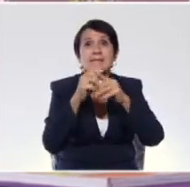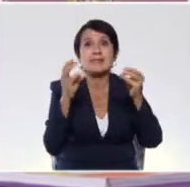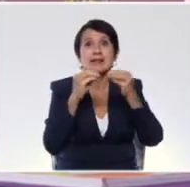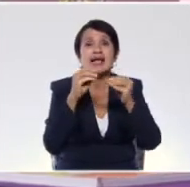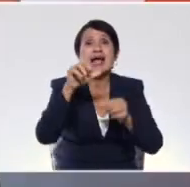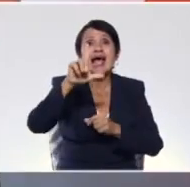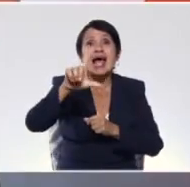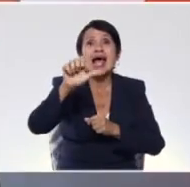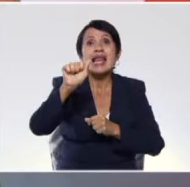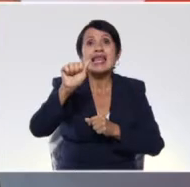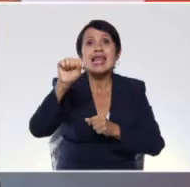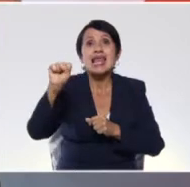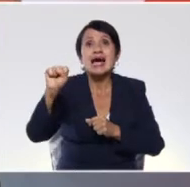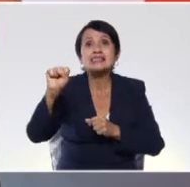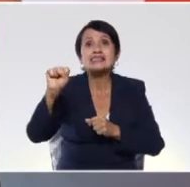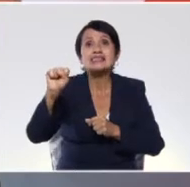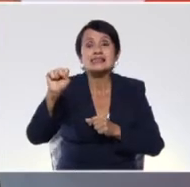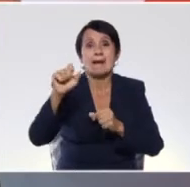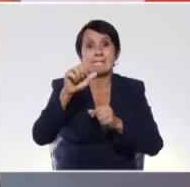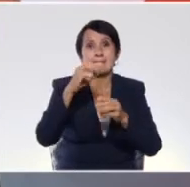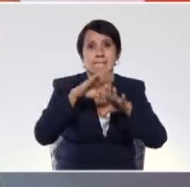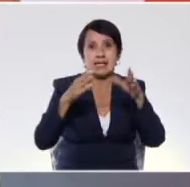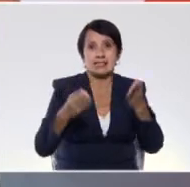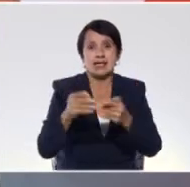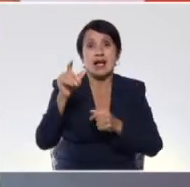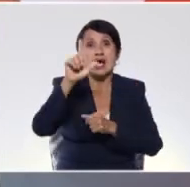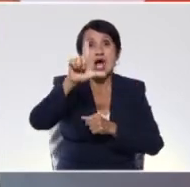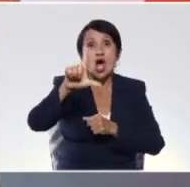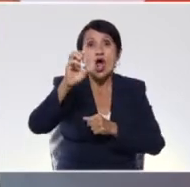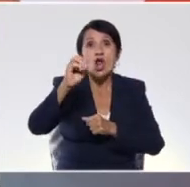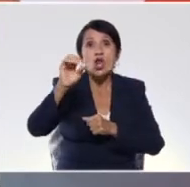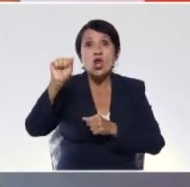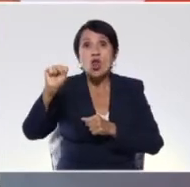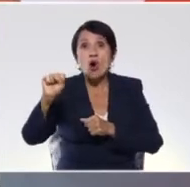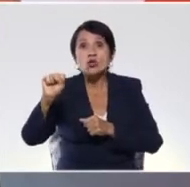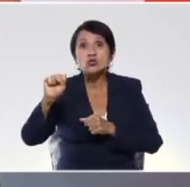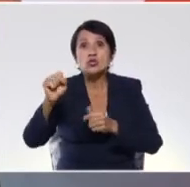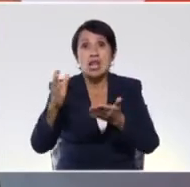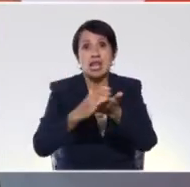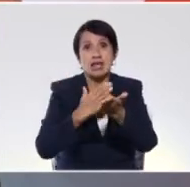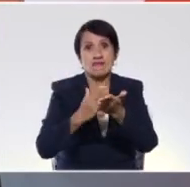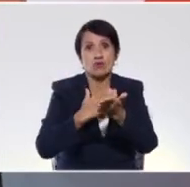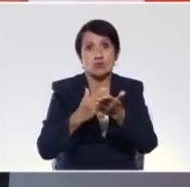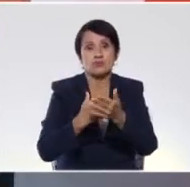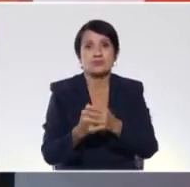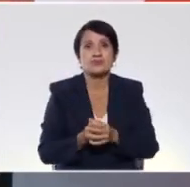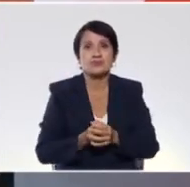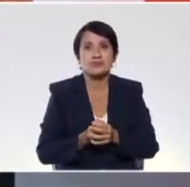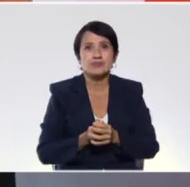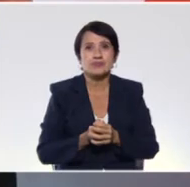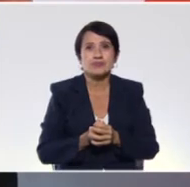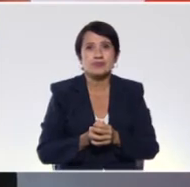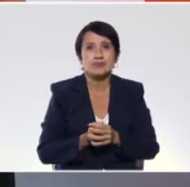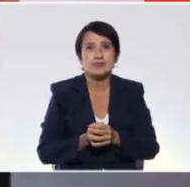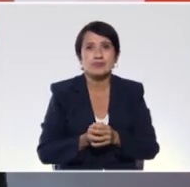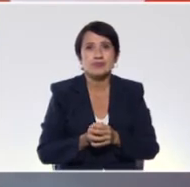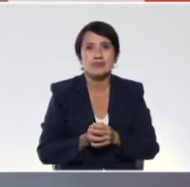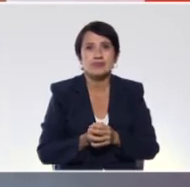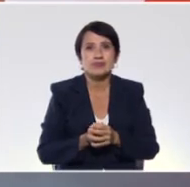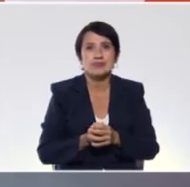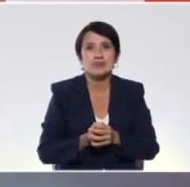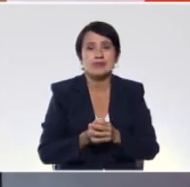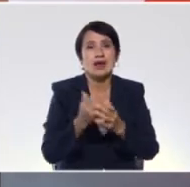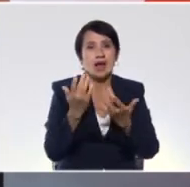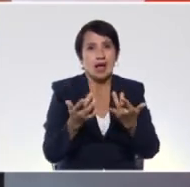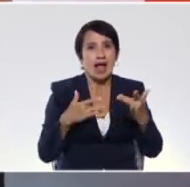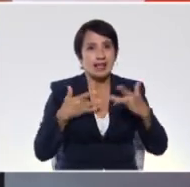las mesas, los libros, las cámaras. Muy bien, entonces ahora vamos